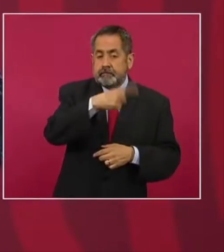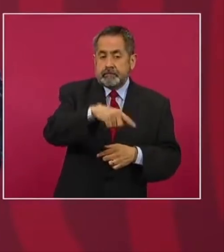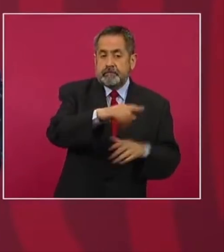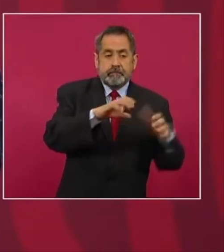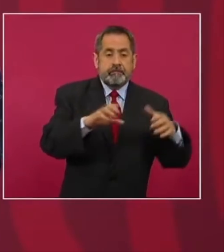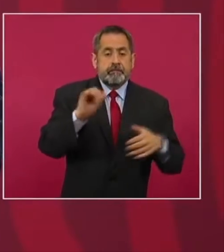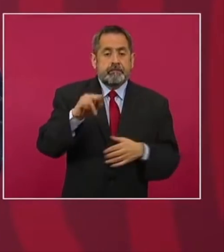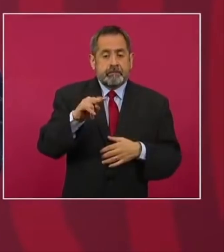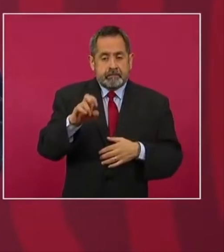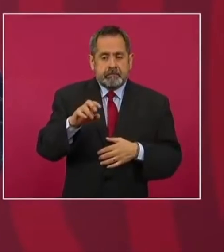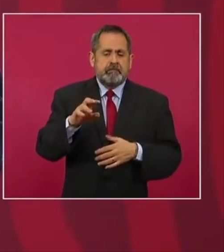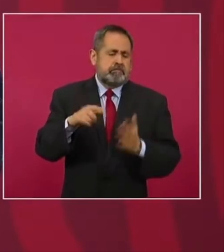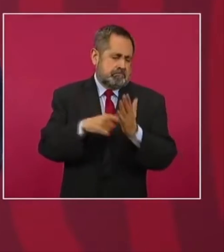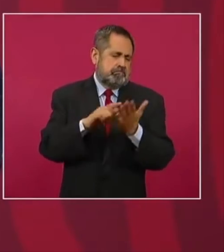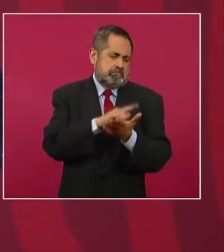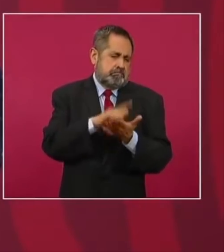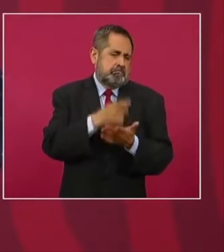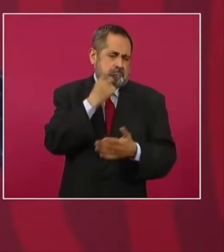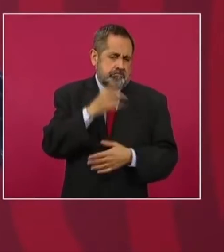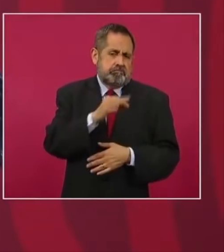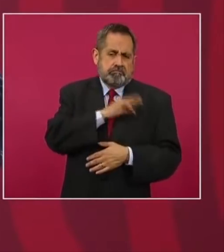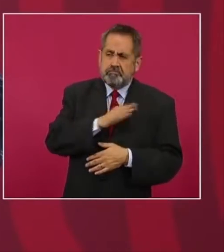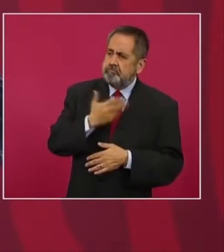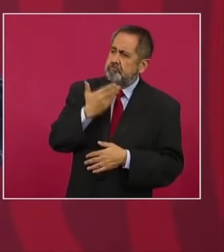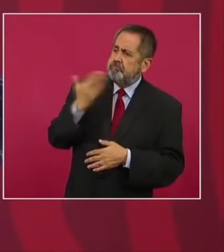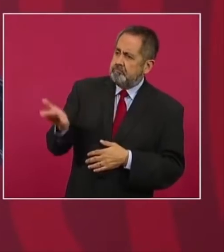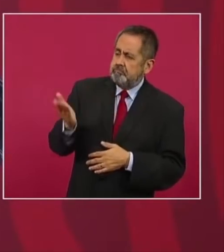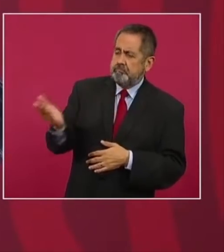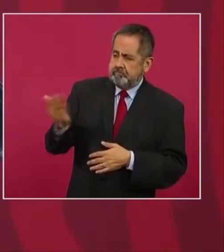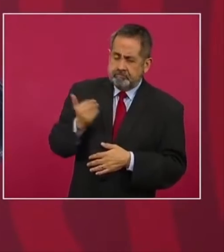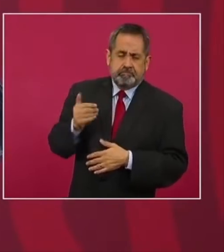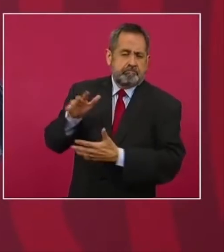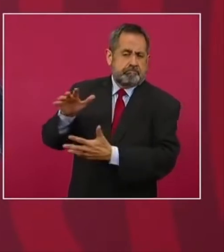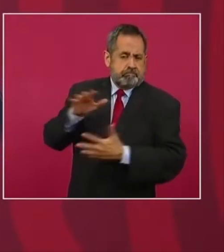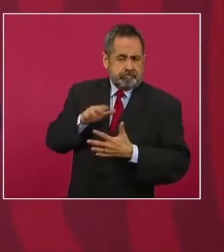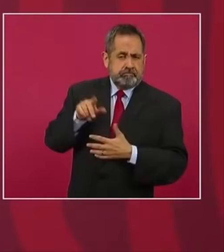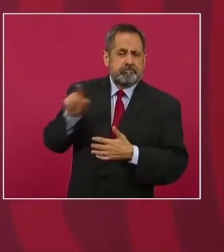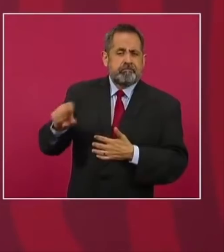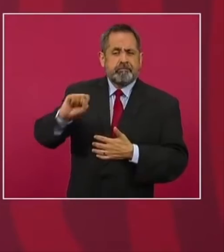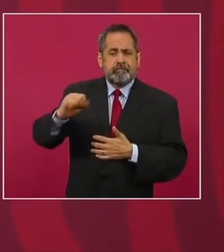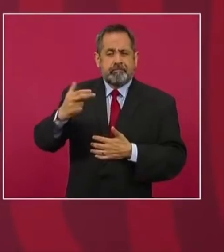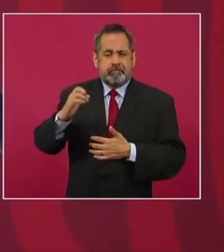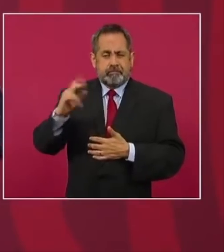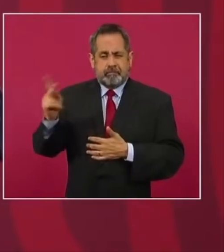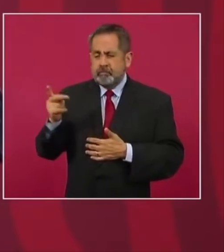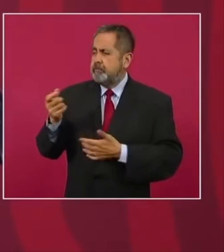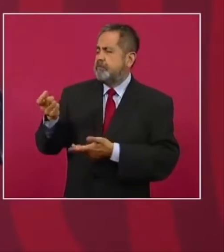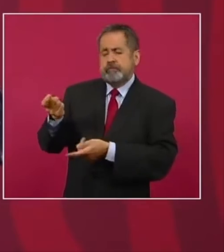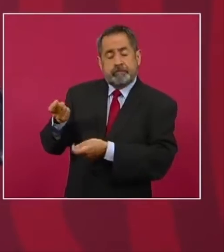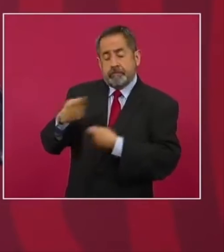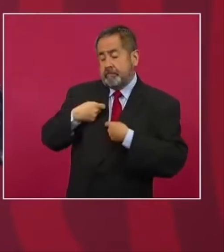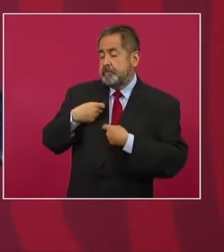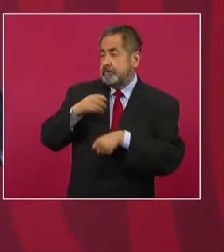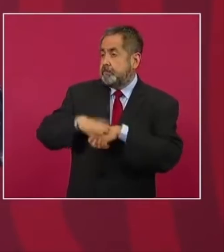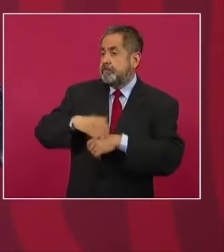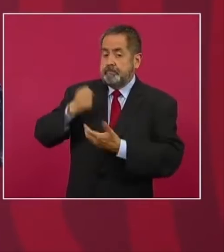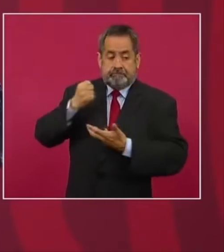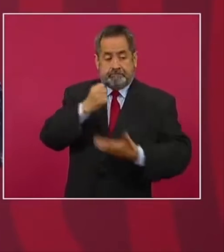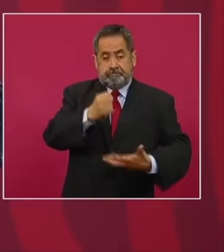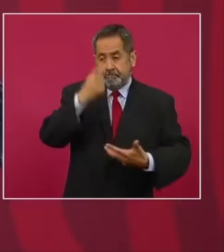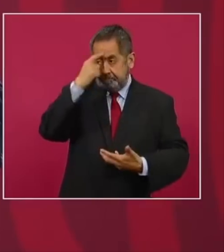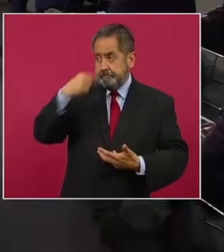solicitar a la Secretaría de Hacienda una ampliación de recursos presupuestales para el